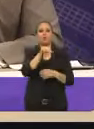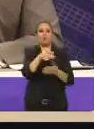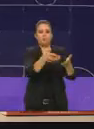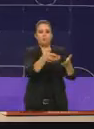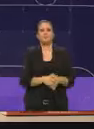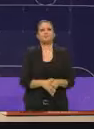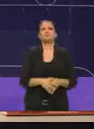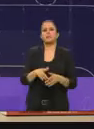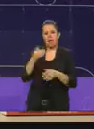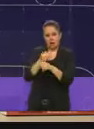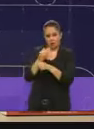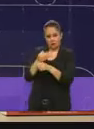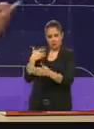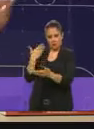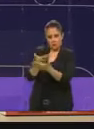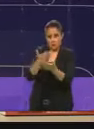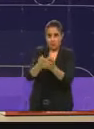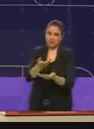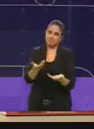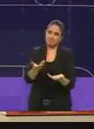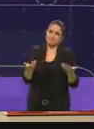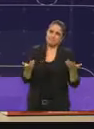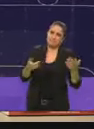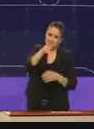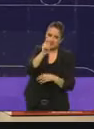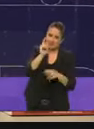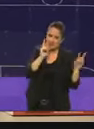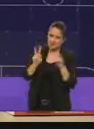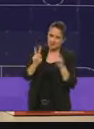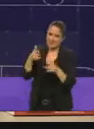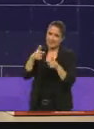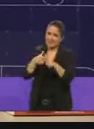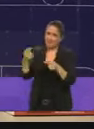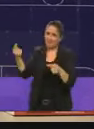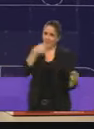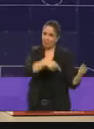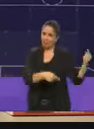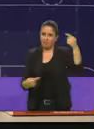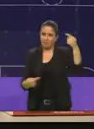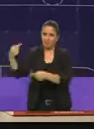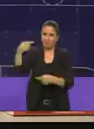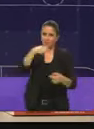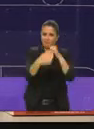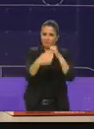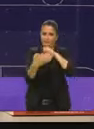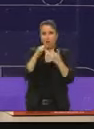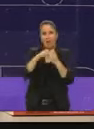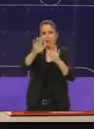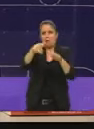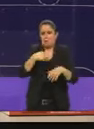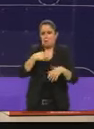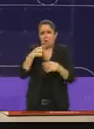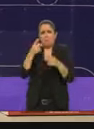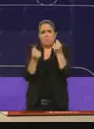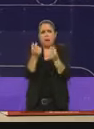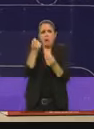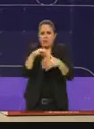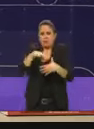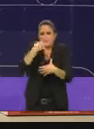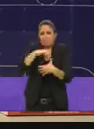hablando de propuestas porque como ven pues siguen los sombrerazos yo con mis palomitas y aquí estamos